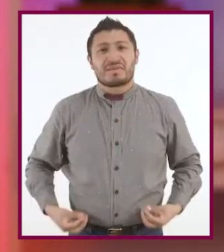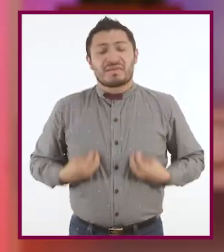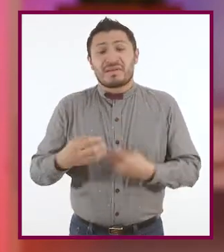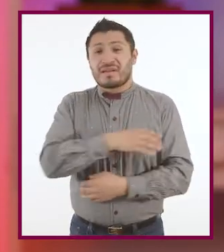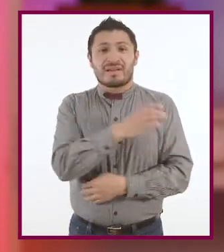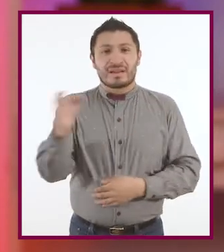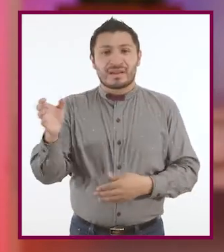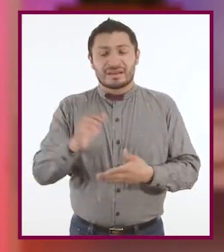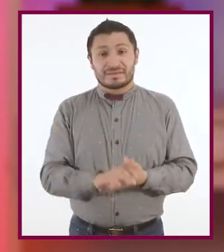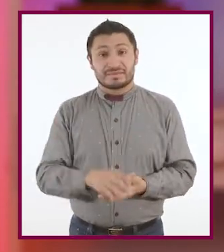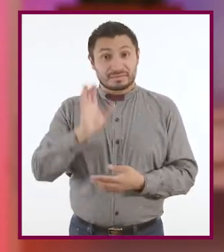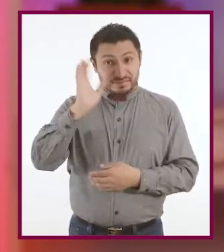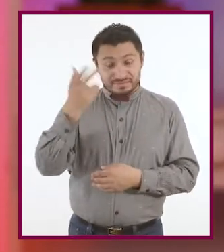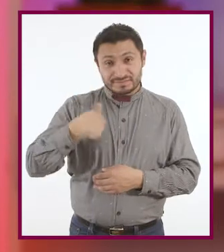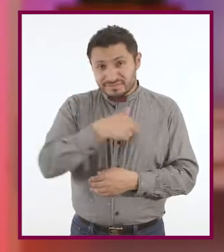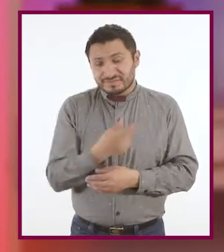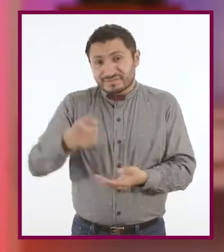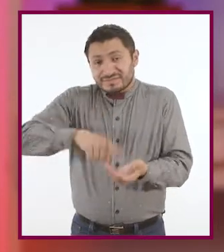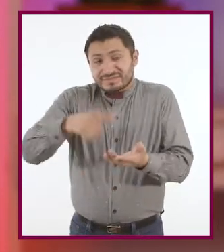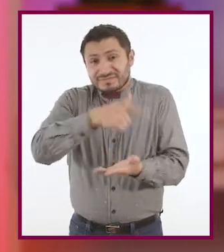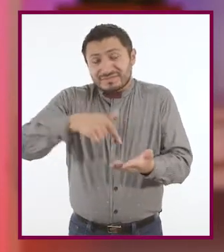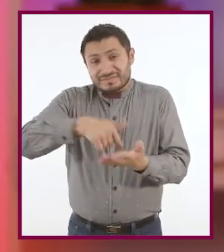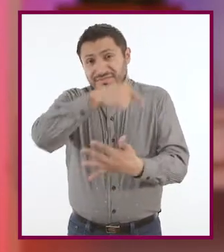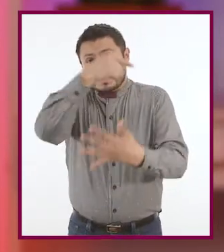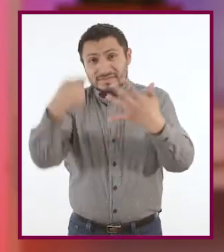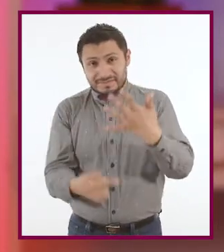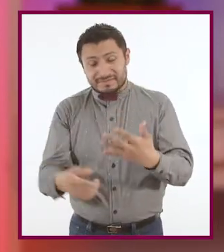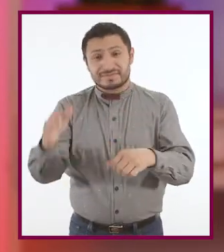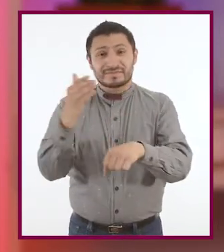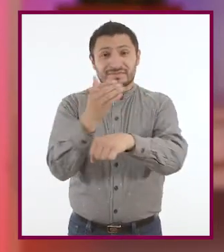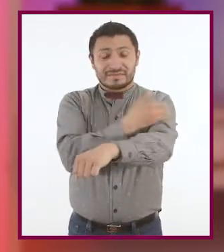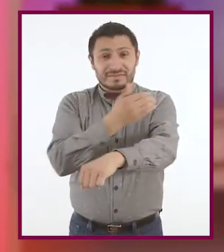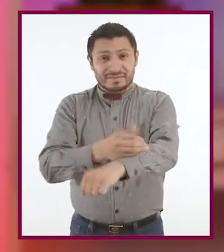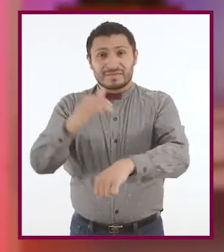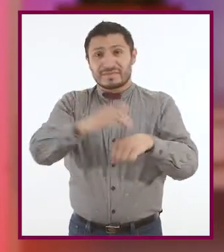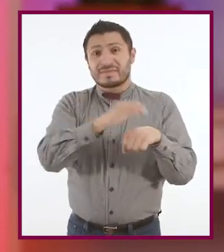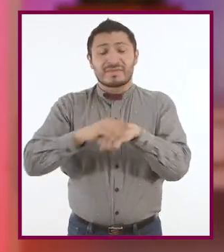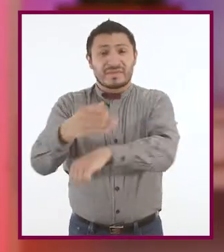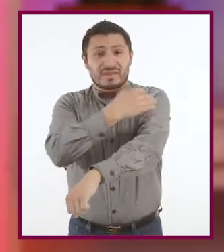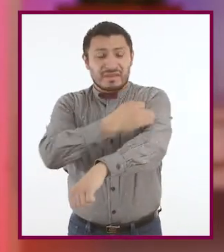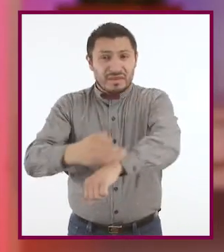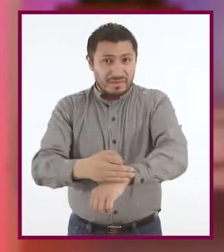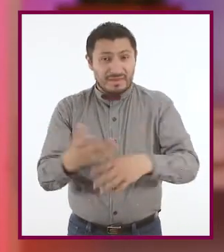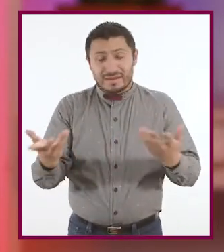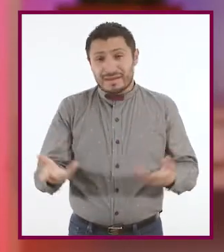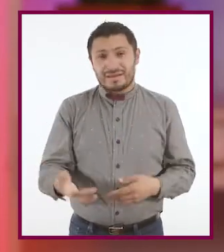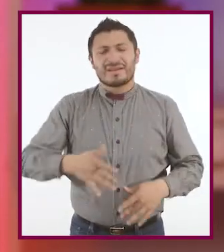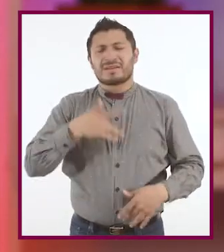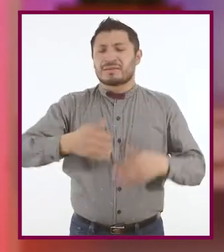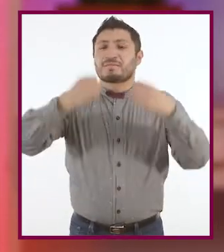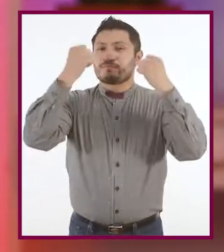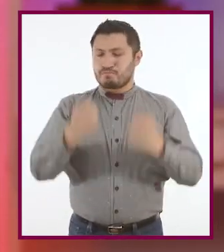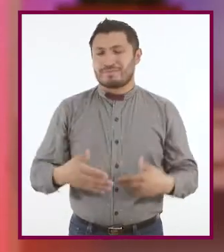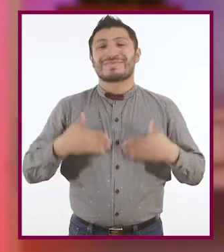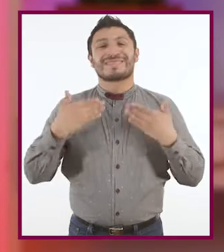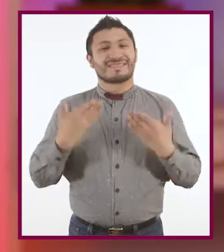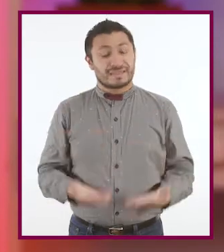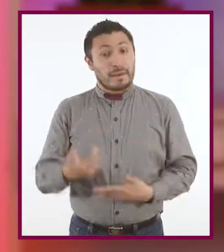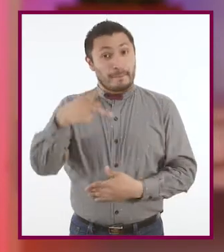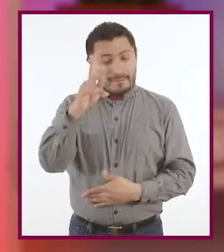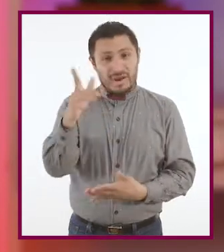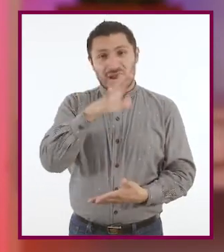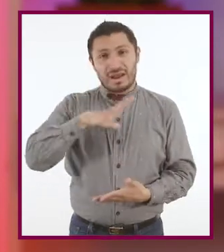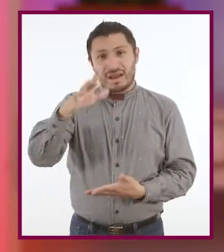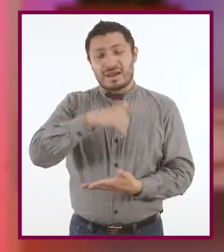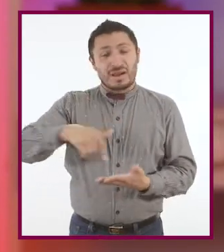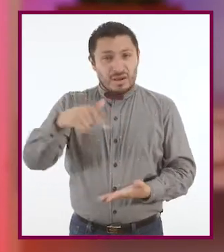campo. Cuando estamos en estos espacios y en compañía de amigas y amigos, de nuestros familiares cercanos, sentimos seguridad y confianza. Pero existe